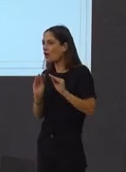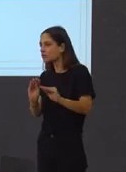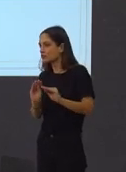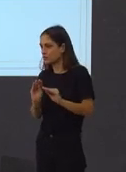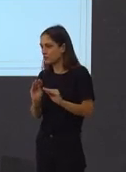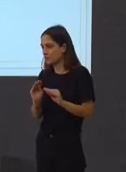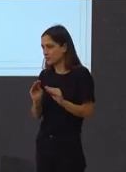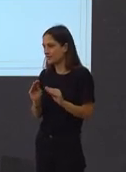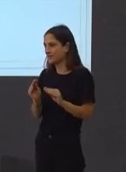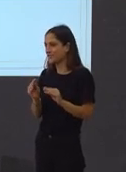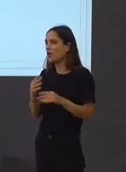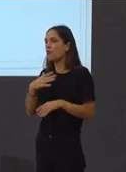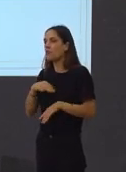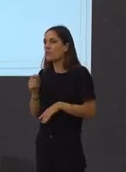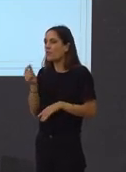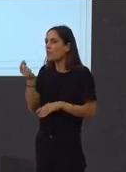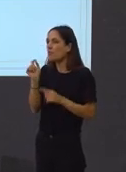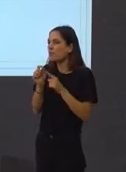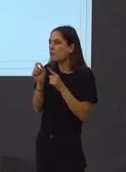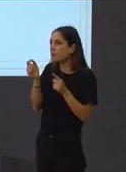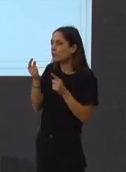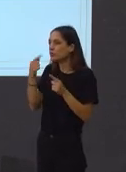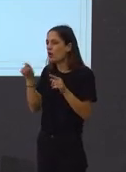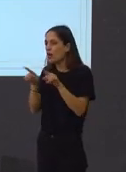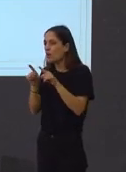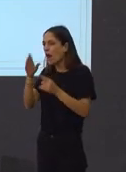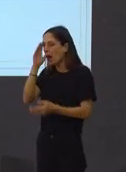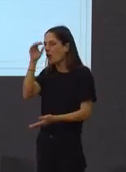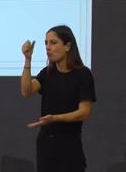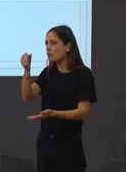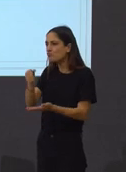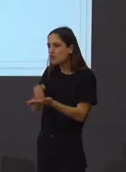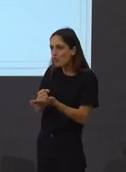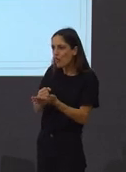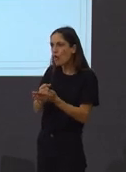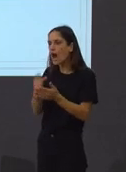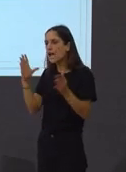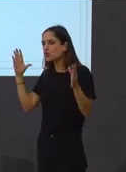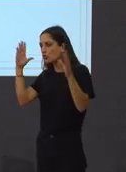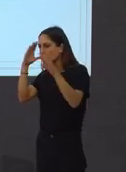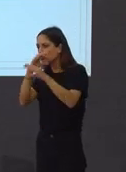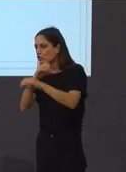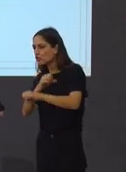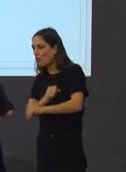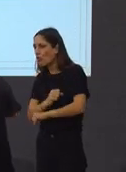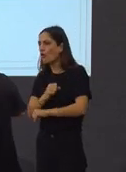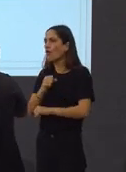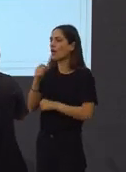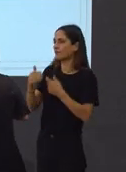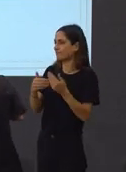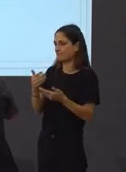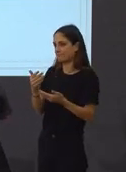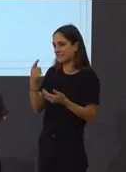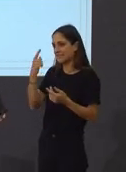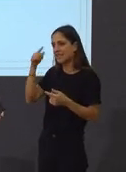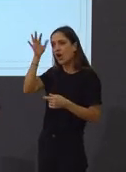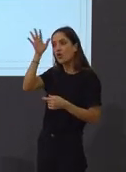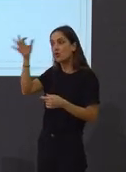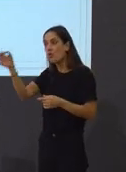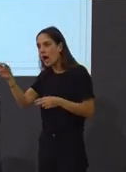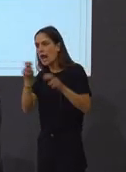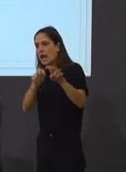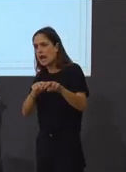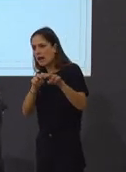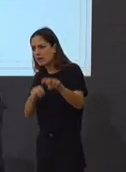Con un punto aí esotérico, de brujas e tal, estas cosas, oscura, oscura, oscura. Bueno, rural, abrega,